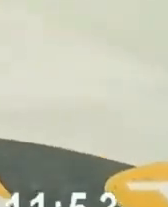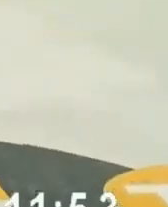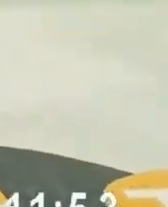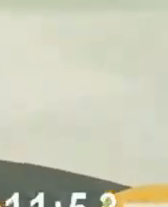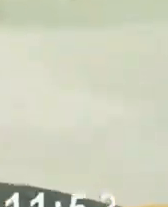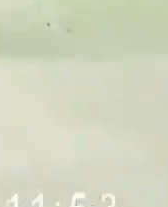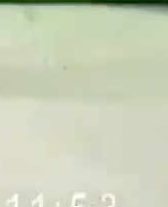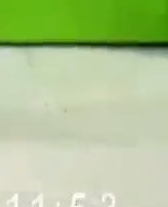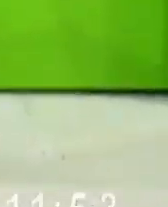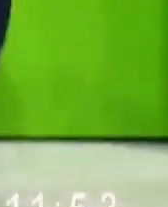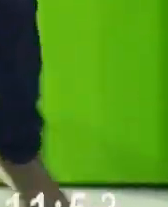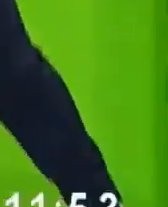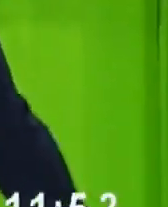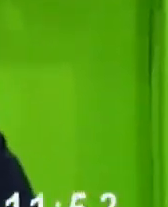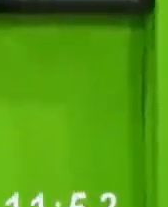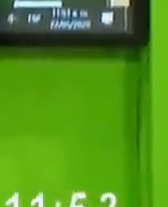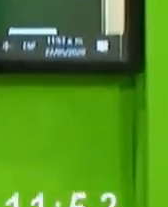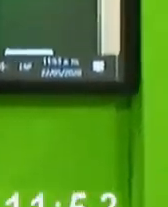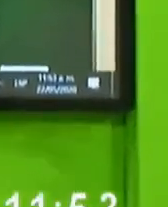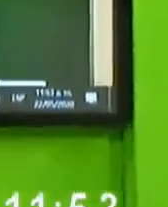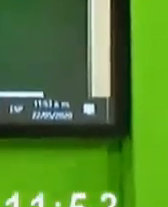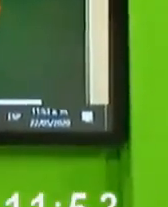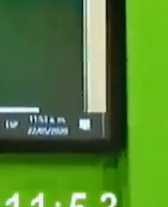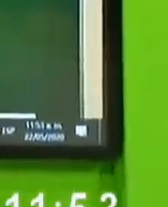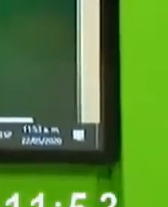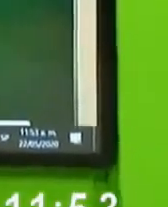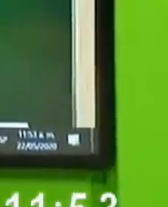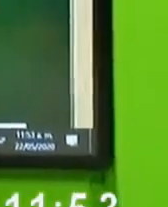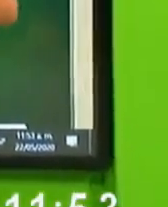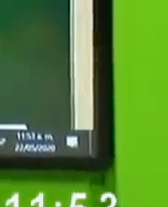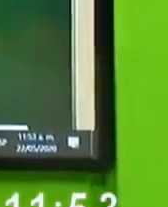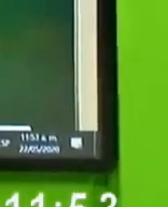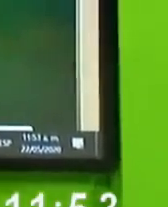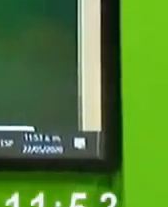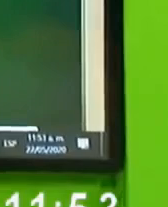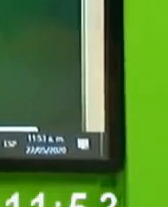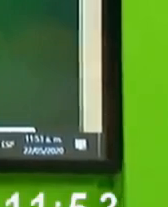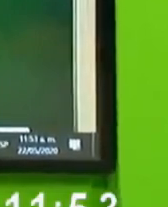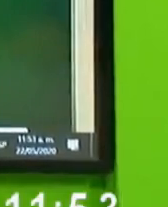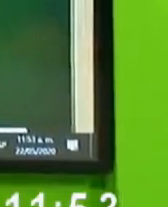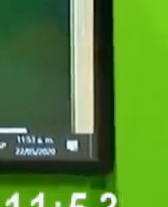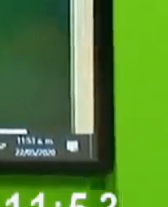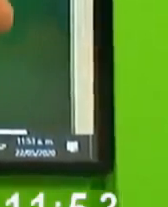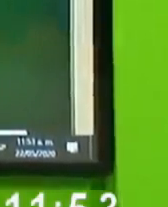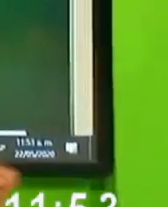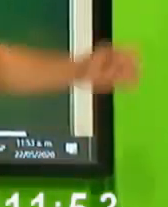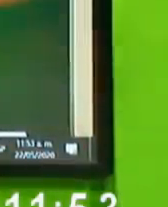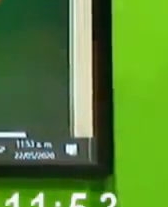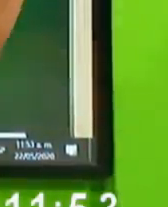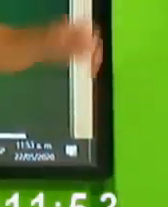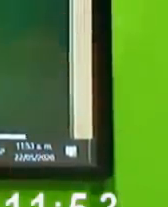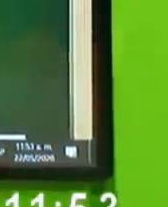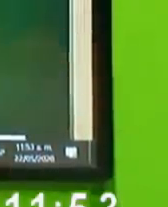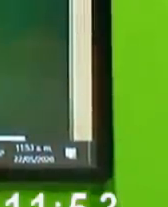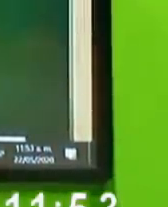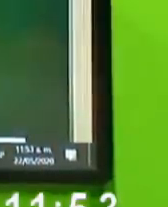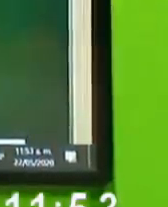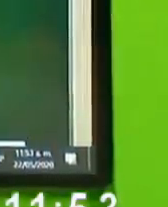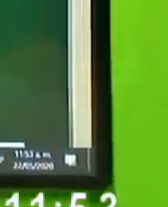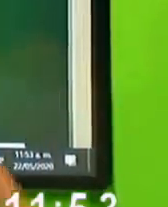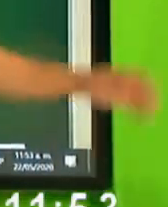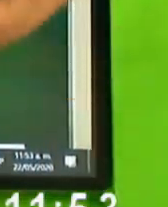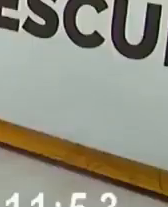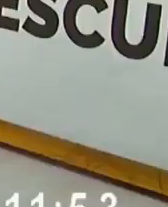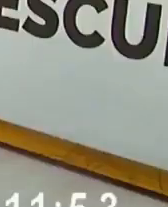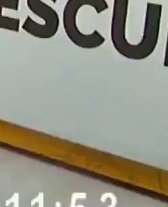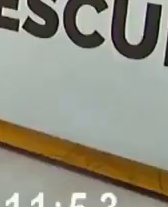Siete. Ocho. Ocho. Siete. Eso es. Fíjense bien los bracitos. Cinco. Podemos elevar los dos. Tres. Dos.